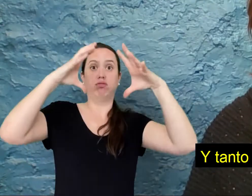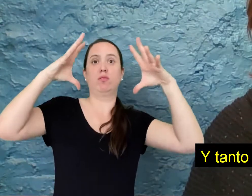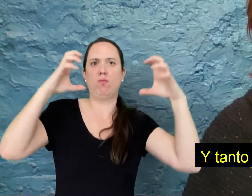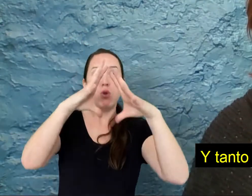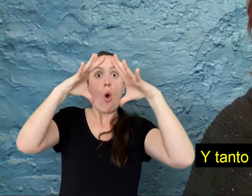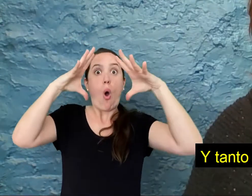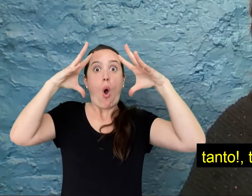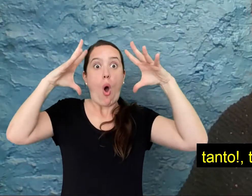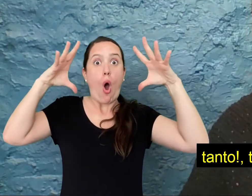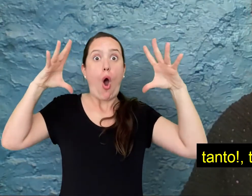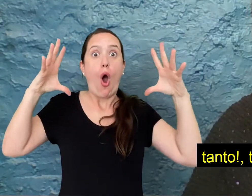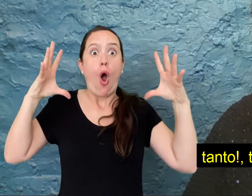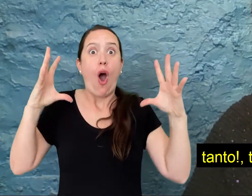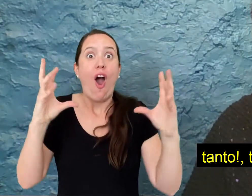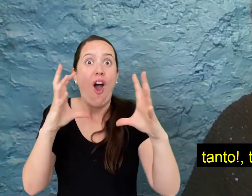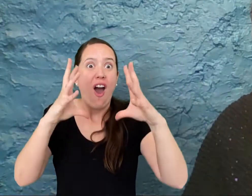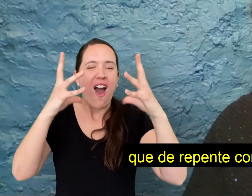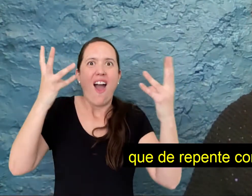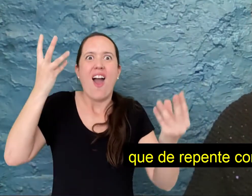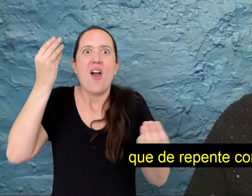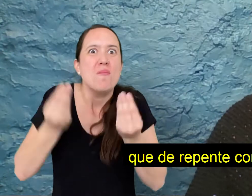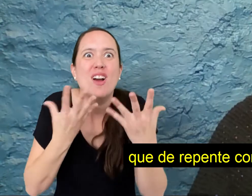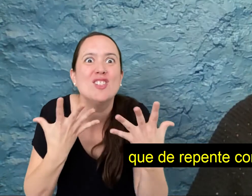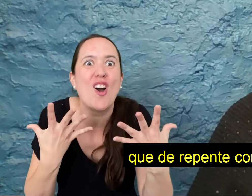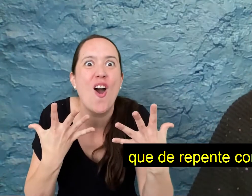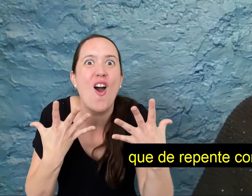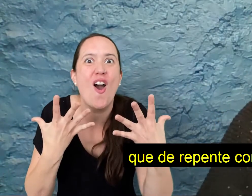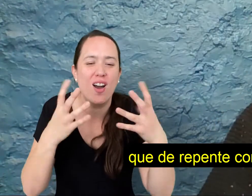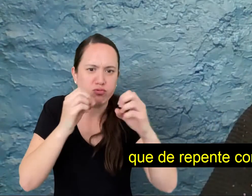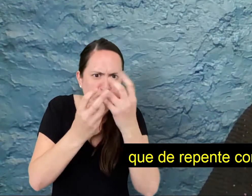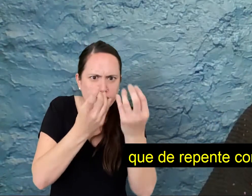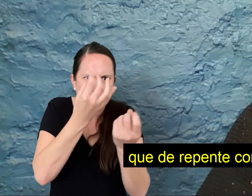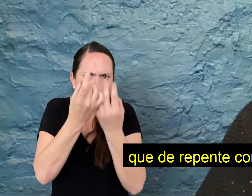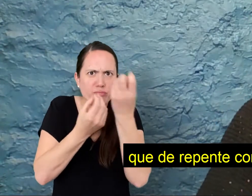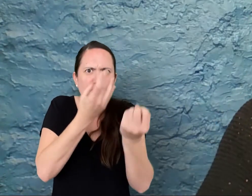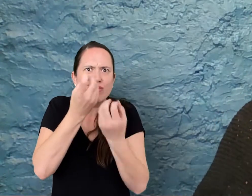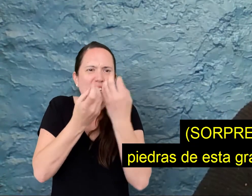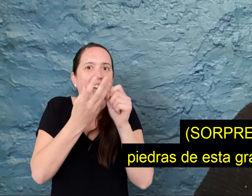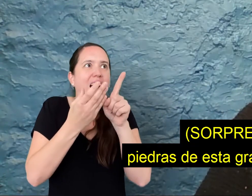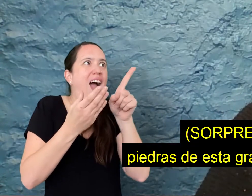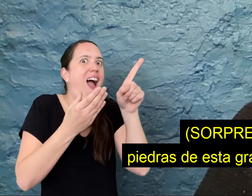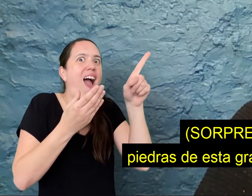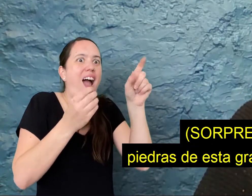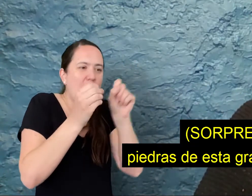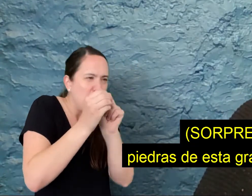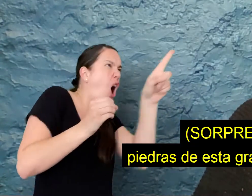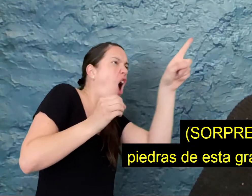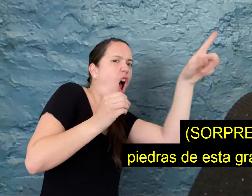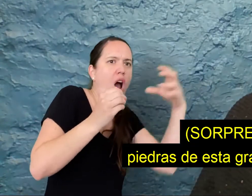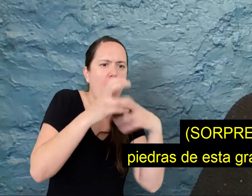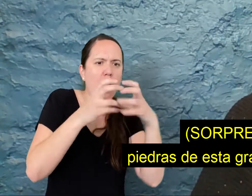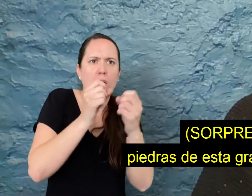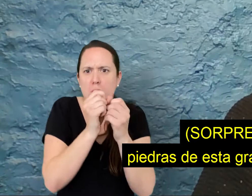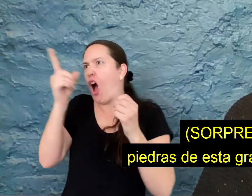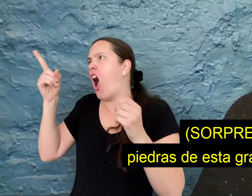ardía, tanto, tanto, que de repente comenzaron a salir piedras de esta gran